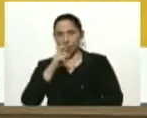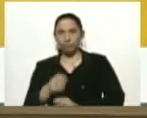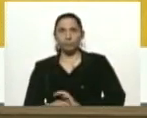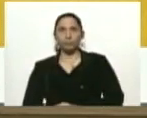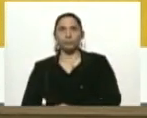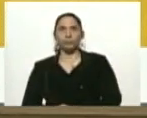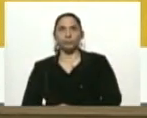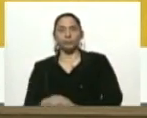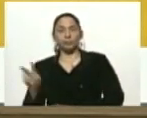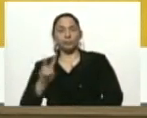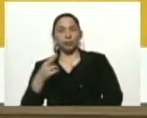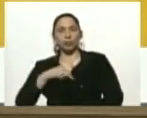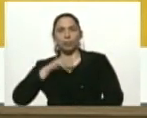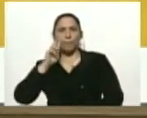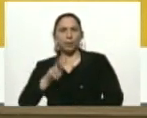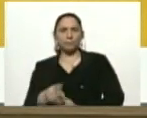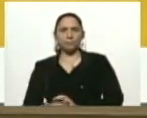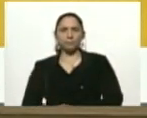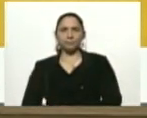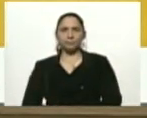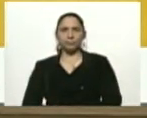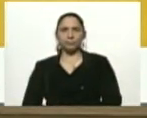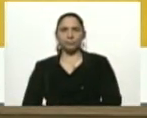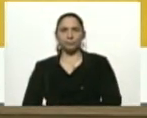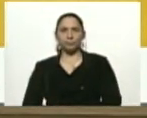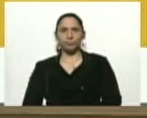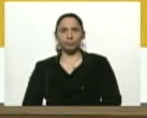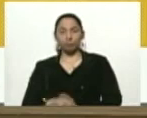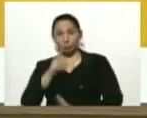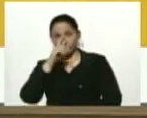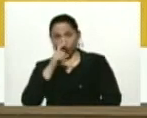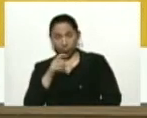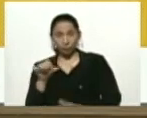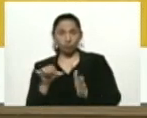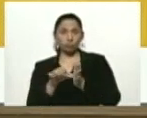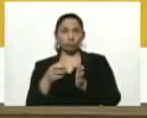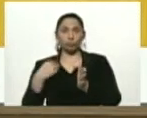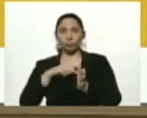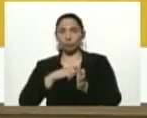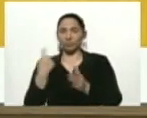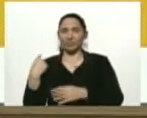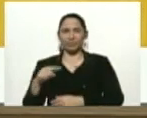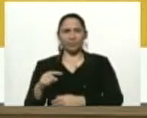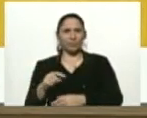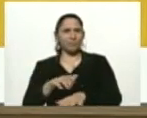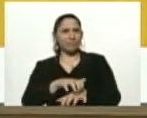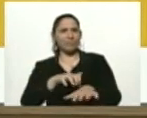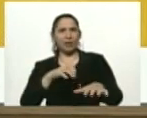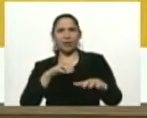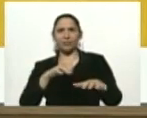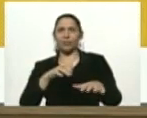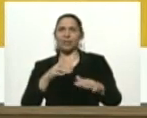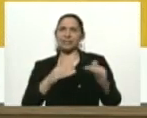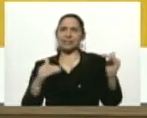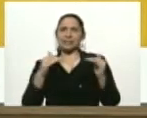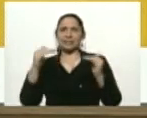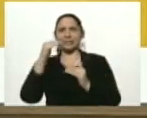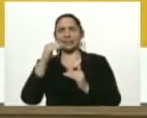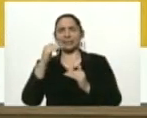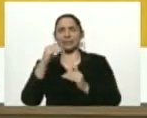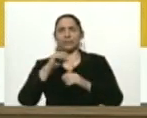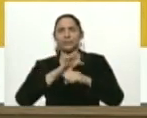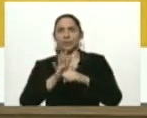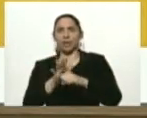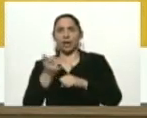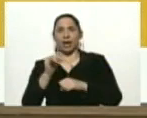En Venezuela hemos visto que las edades donde hemos tenido mayor incidencia del COVID-19 está